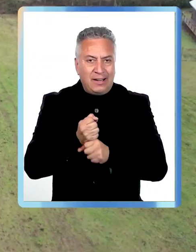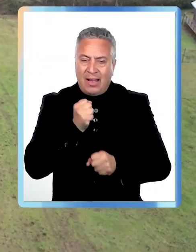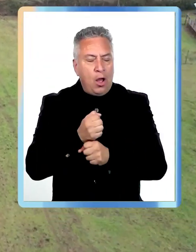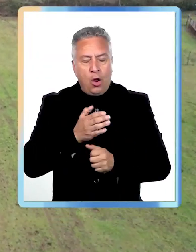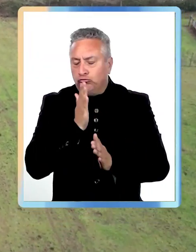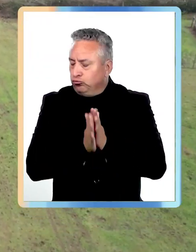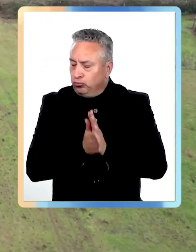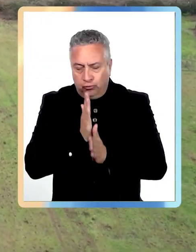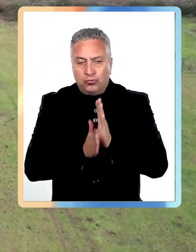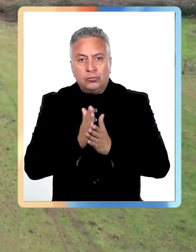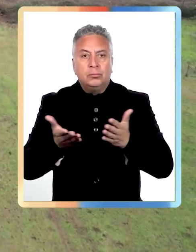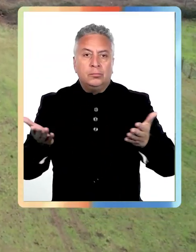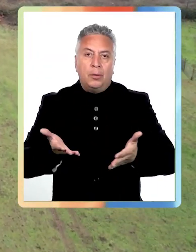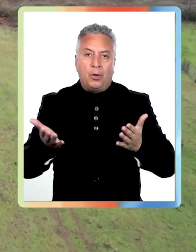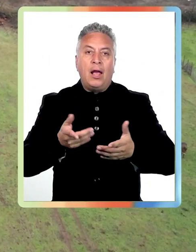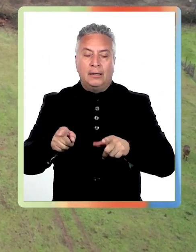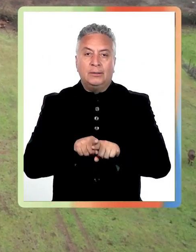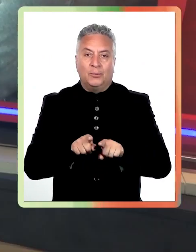servicios básicos.